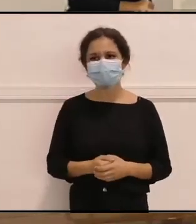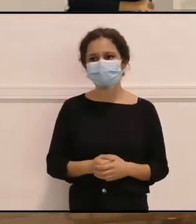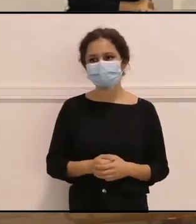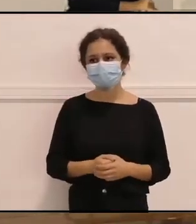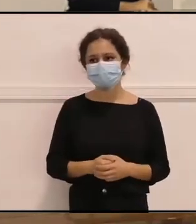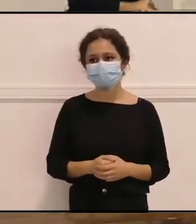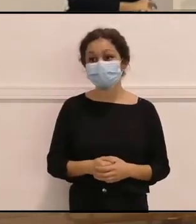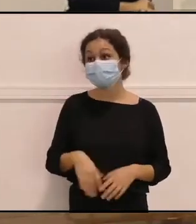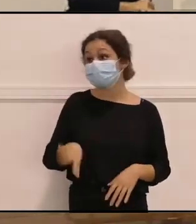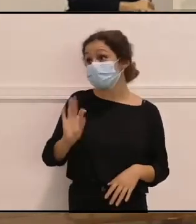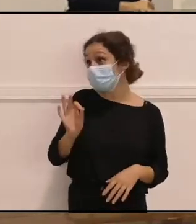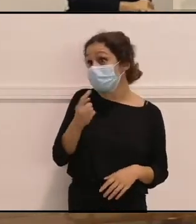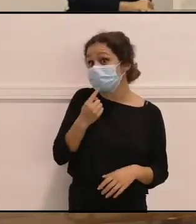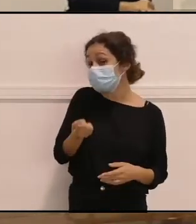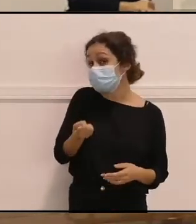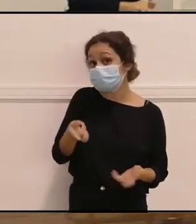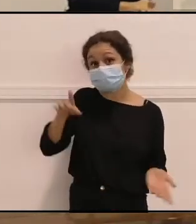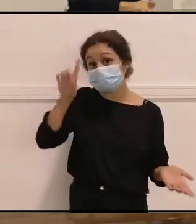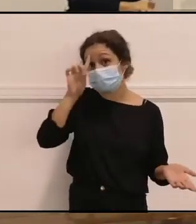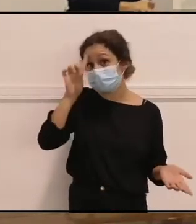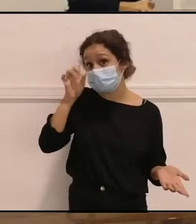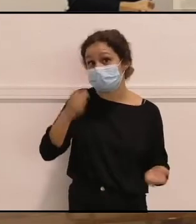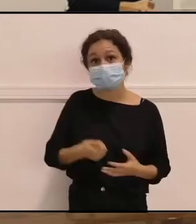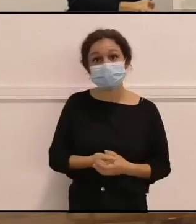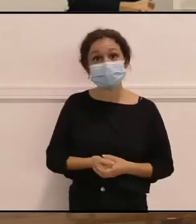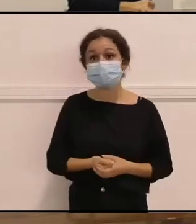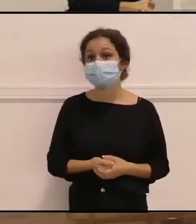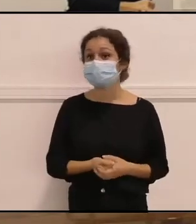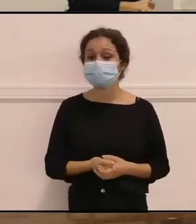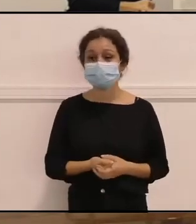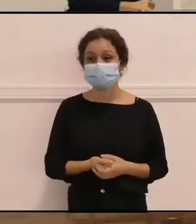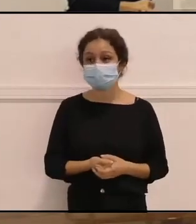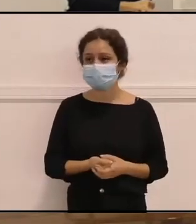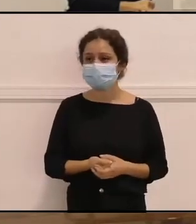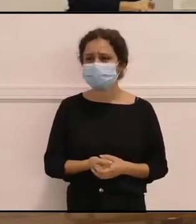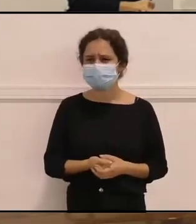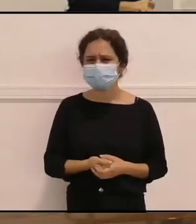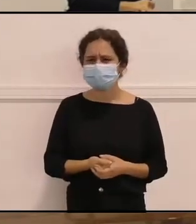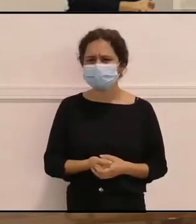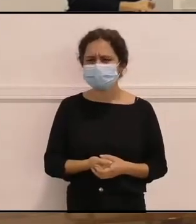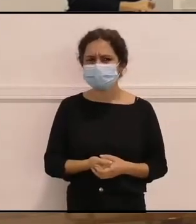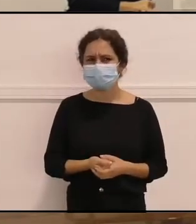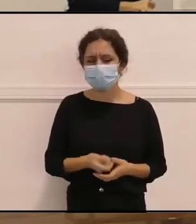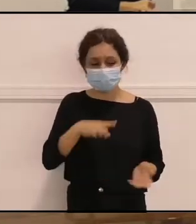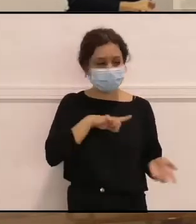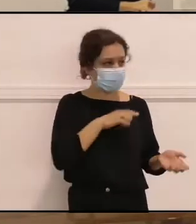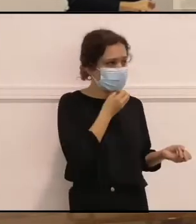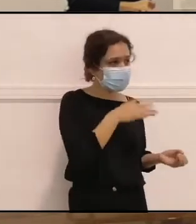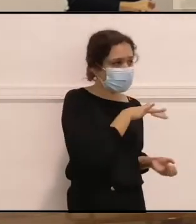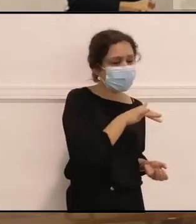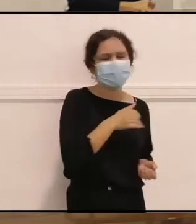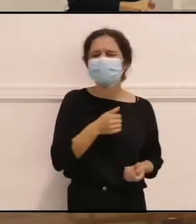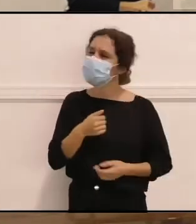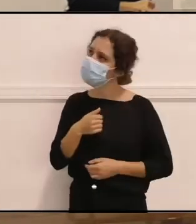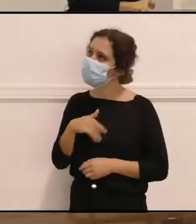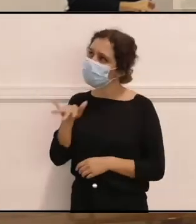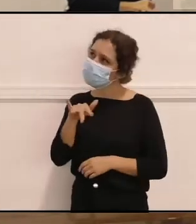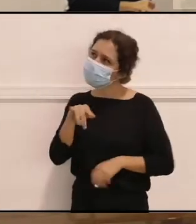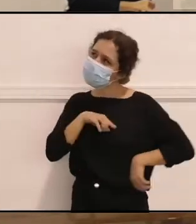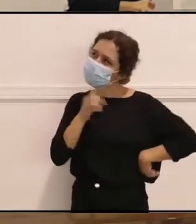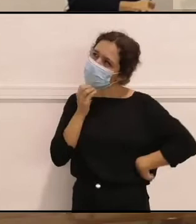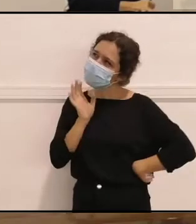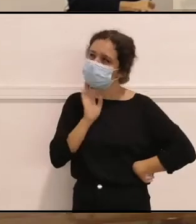Pues la verdad es no sabría qué decirte. Yo creo que… ¿Dónde te sientes bien? ¿Dónde me siento bien?